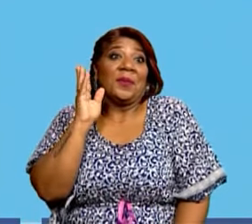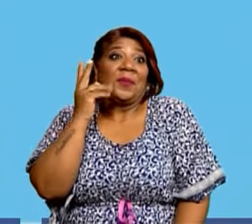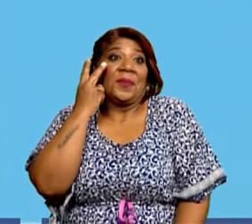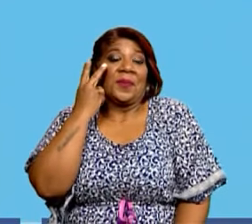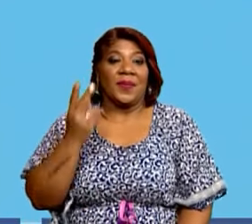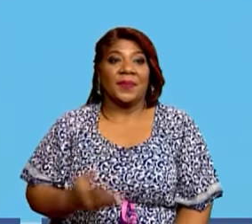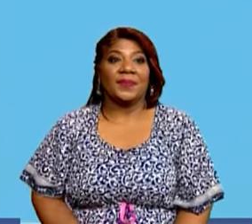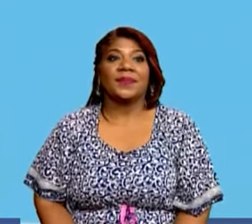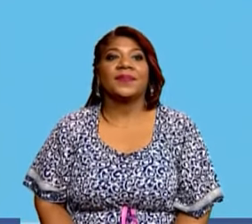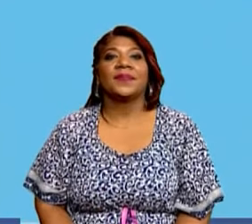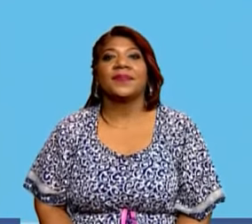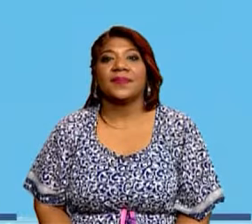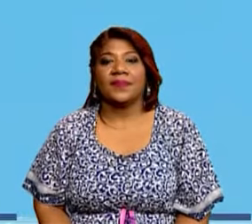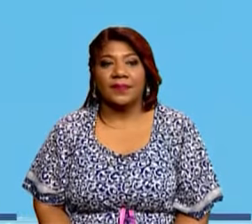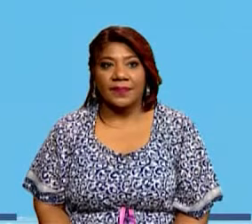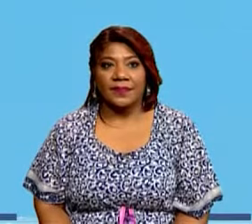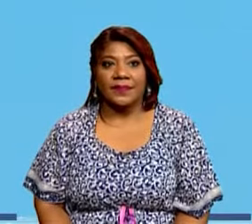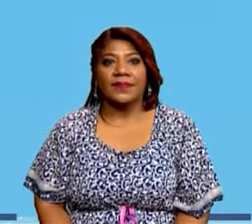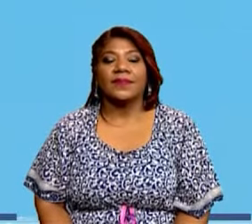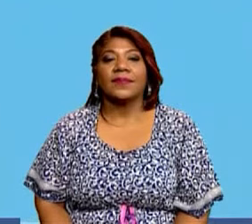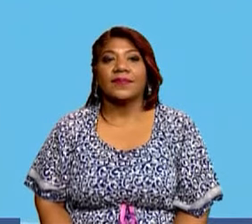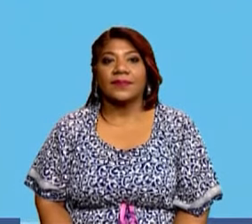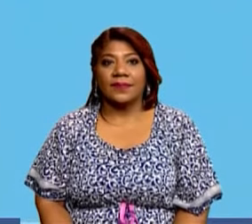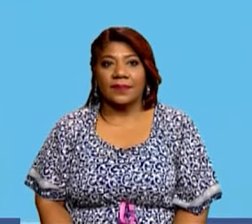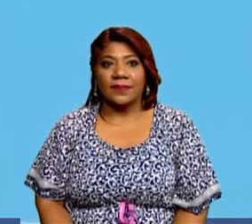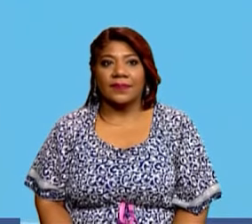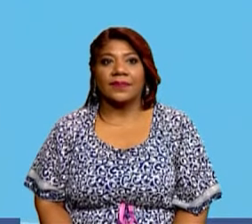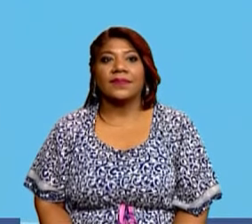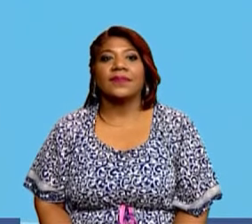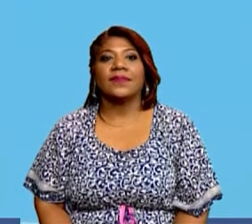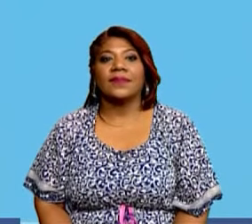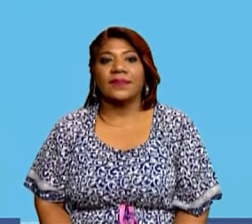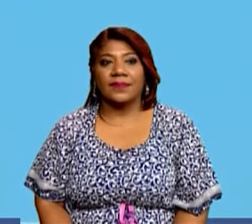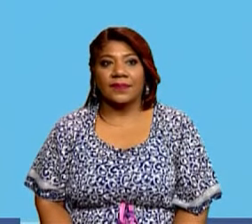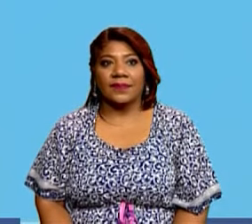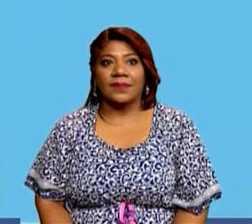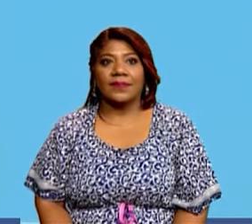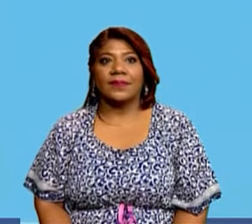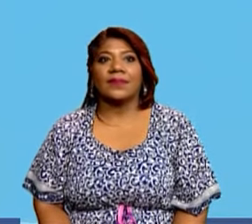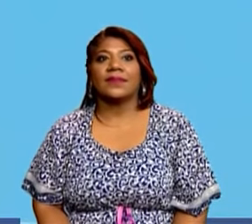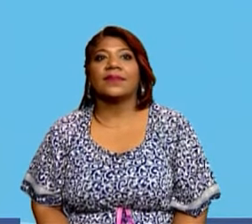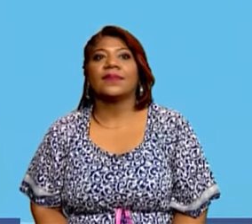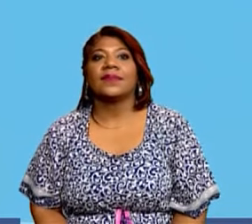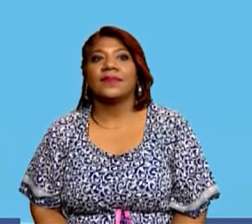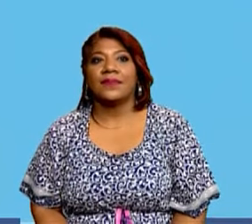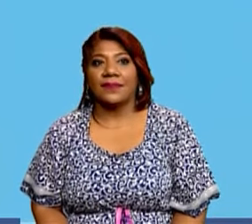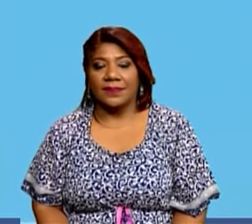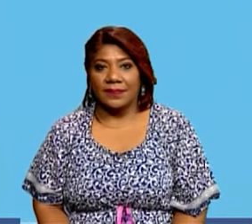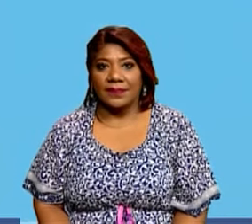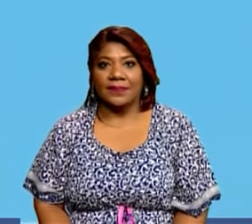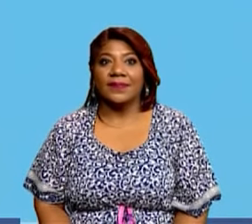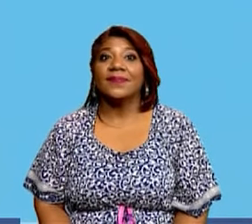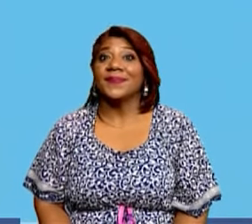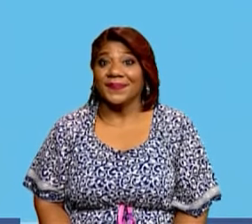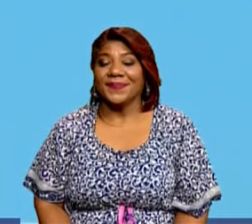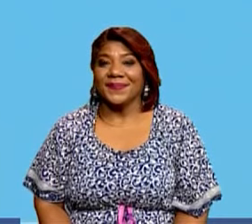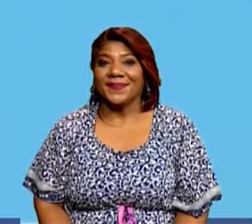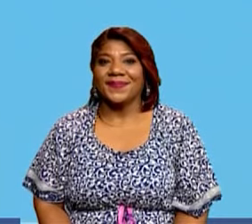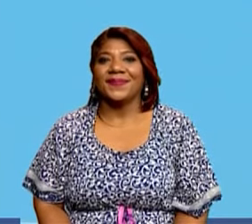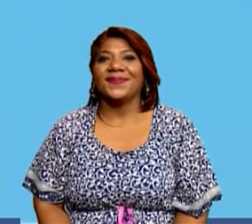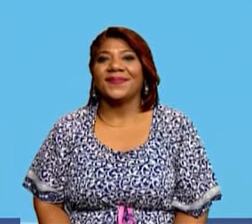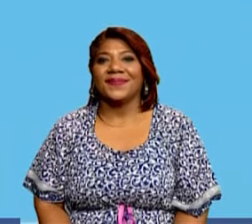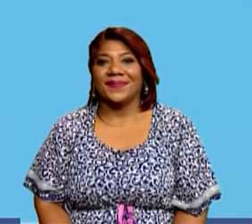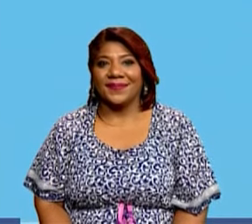imagen y ella va a buscar su posición. Muy bien. De esta manera vamos a